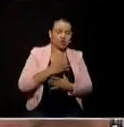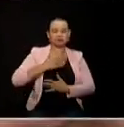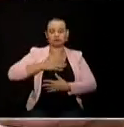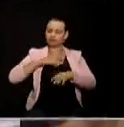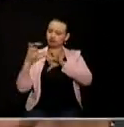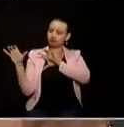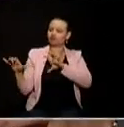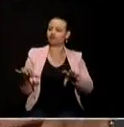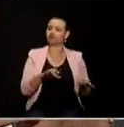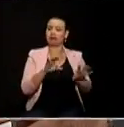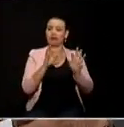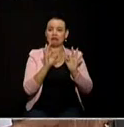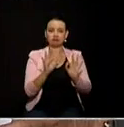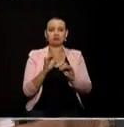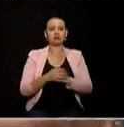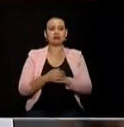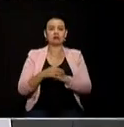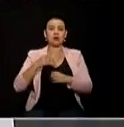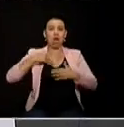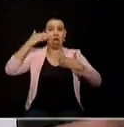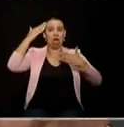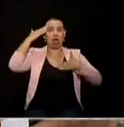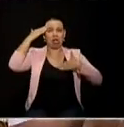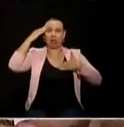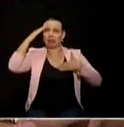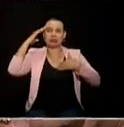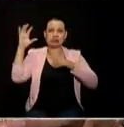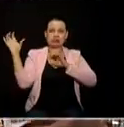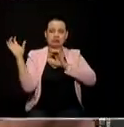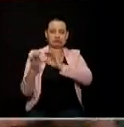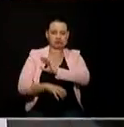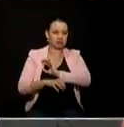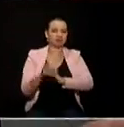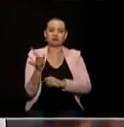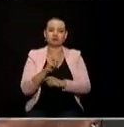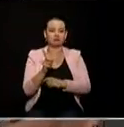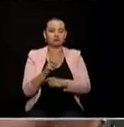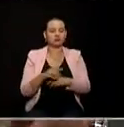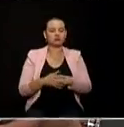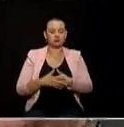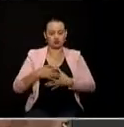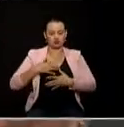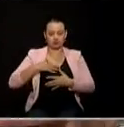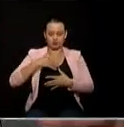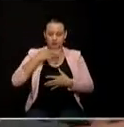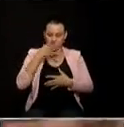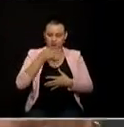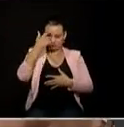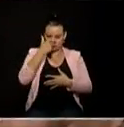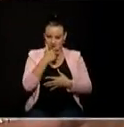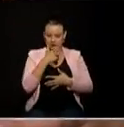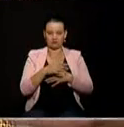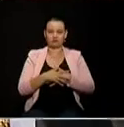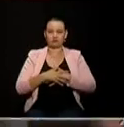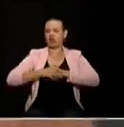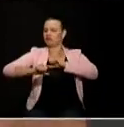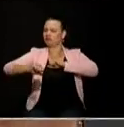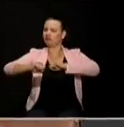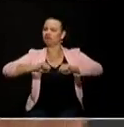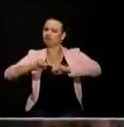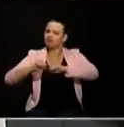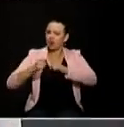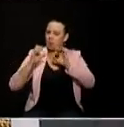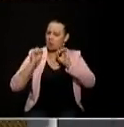sin que lado a mi conciencia yo no pertenezco a ninguna directorio empresarial ni tengo acciones que me